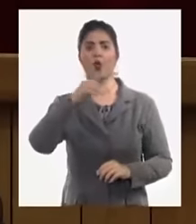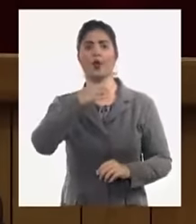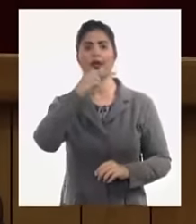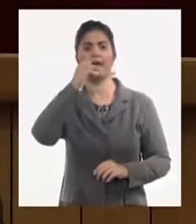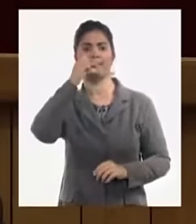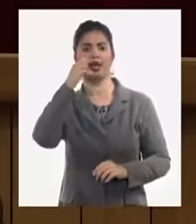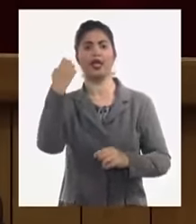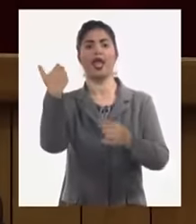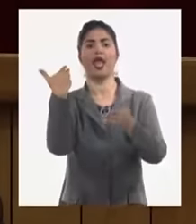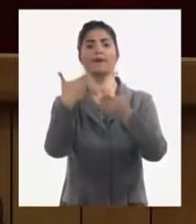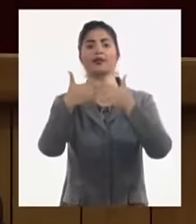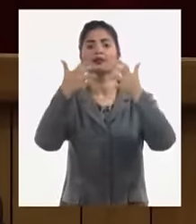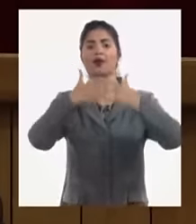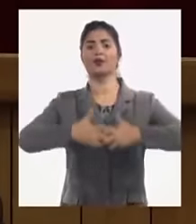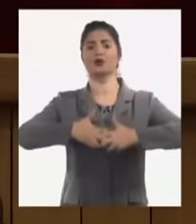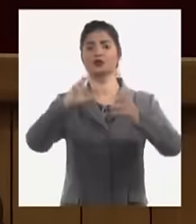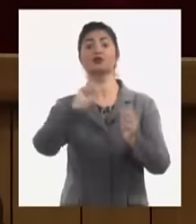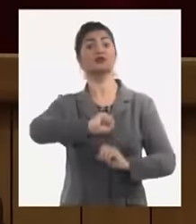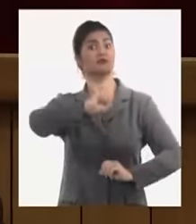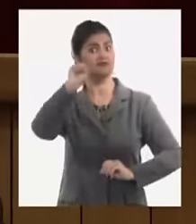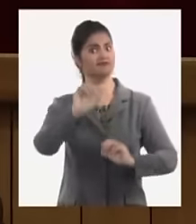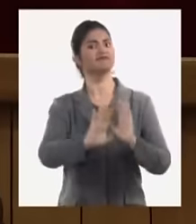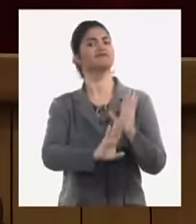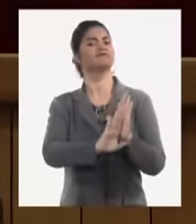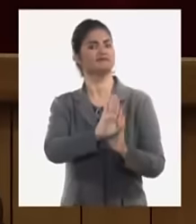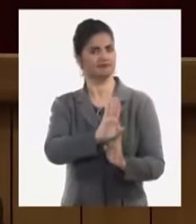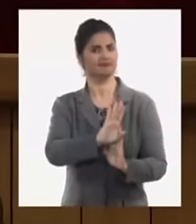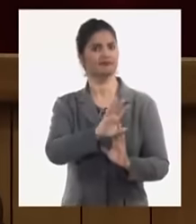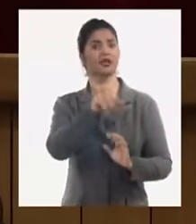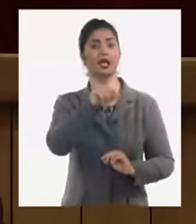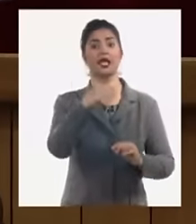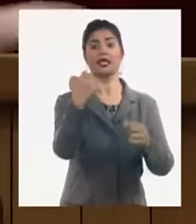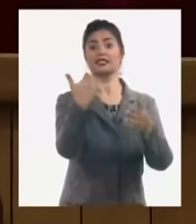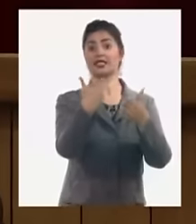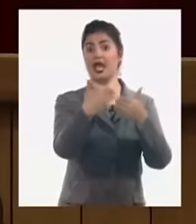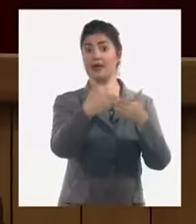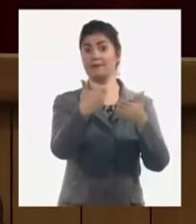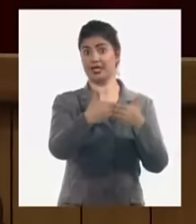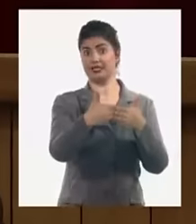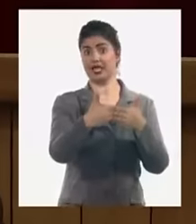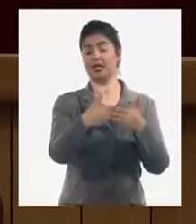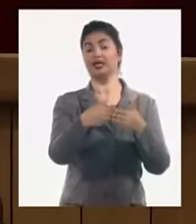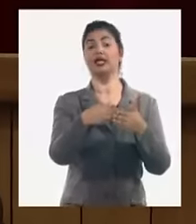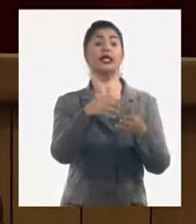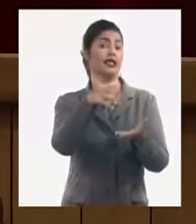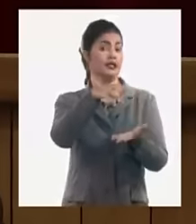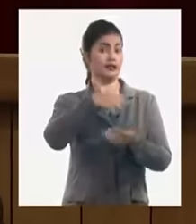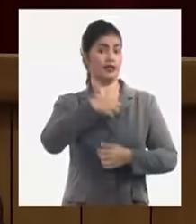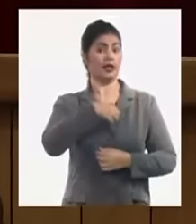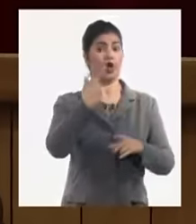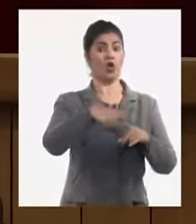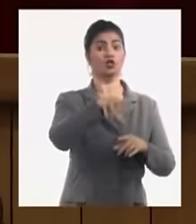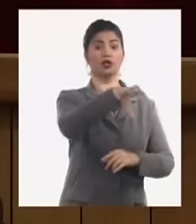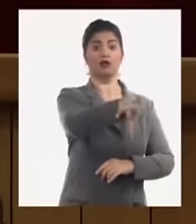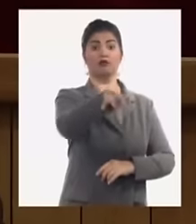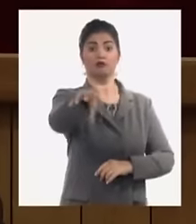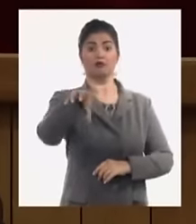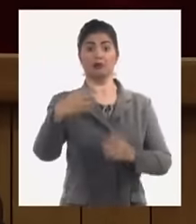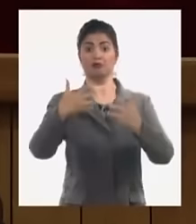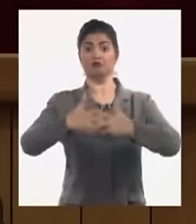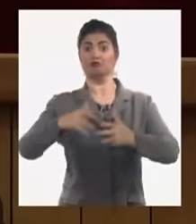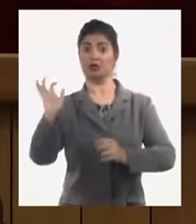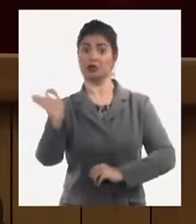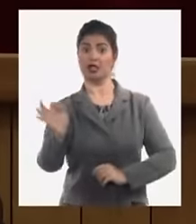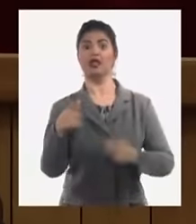son vaya una maravilla entonces esa empresa que tiene otras UEB que no producen que no son eficientes